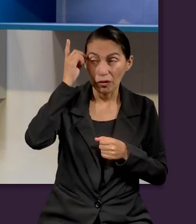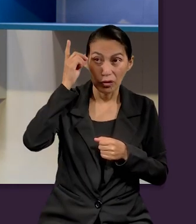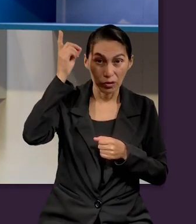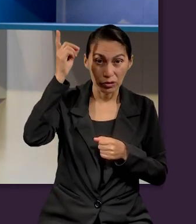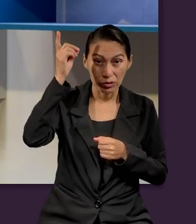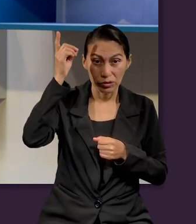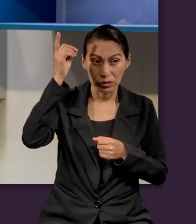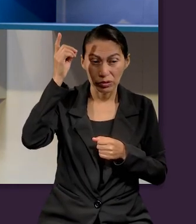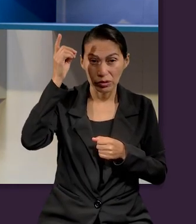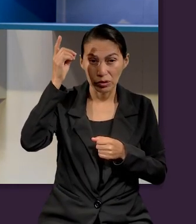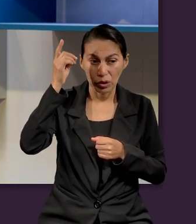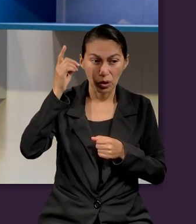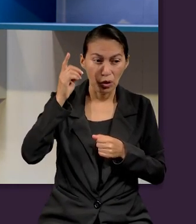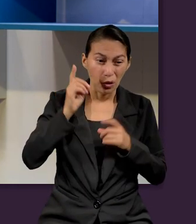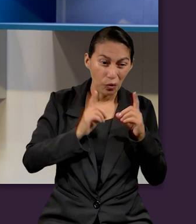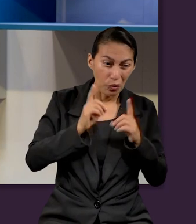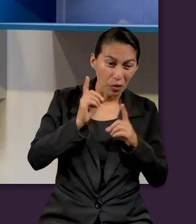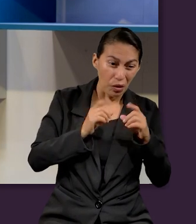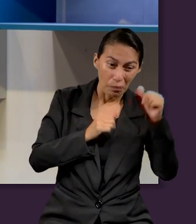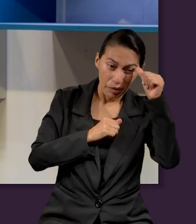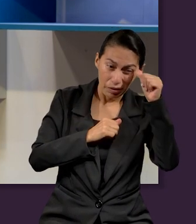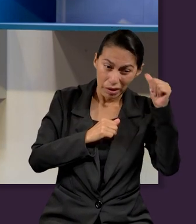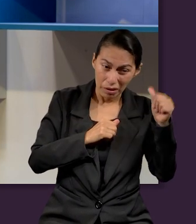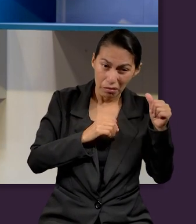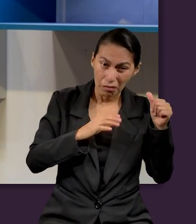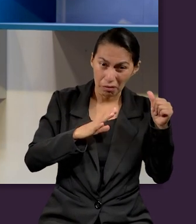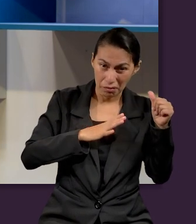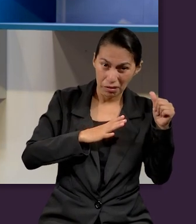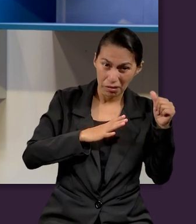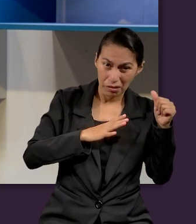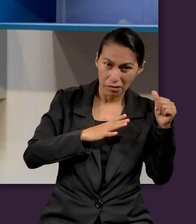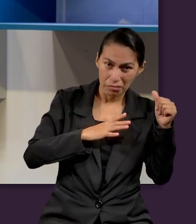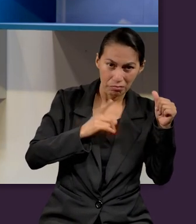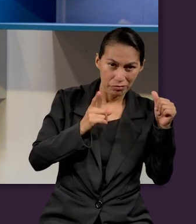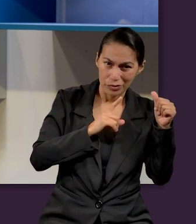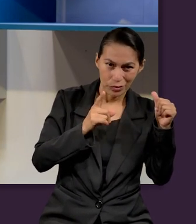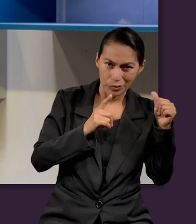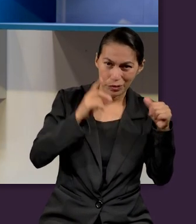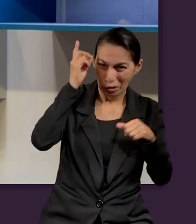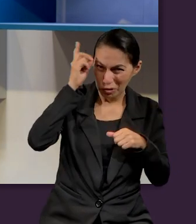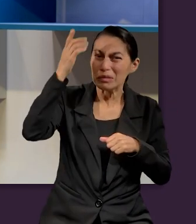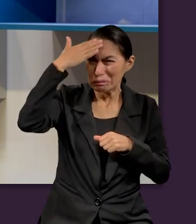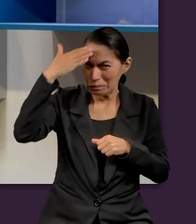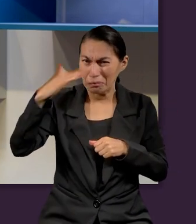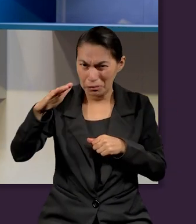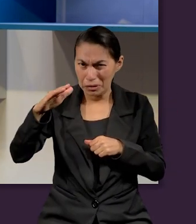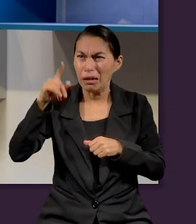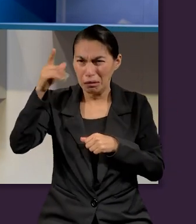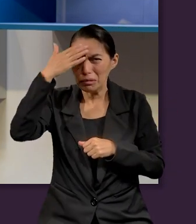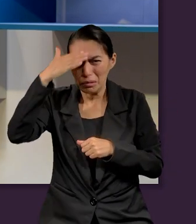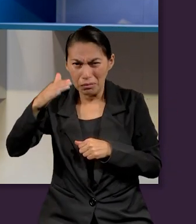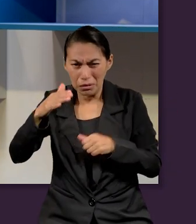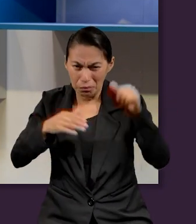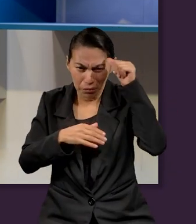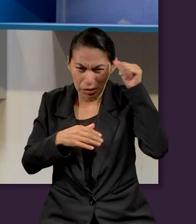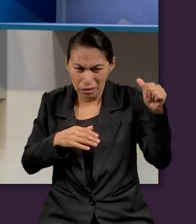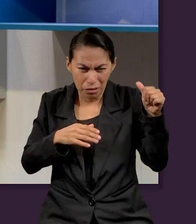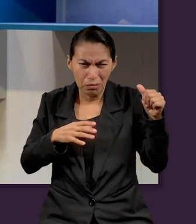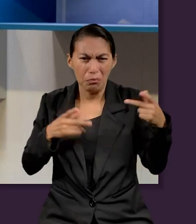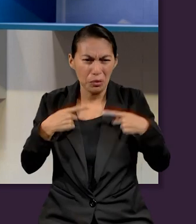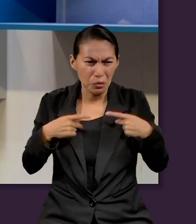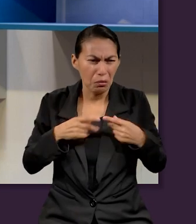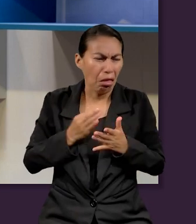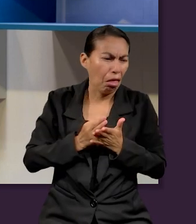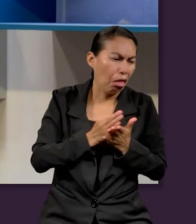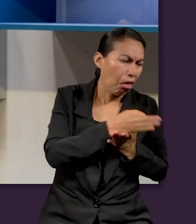Dios no sospechaba que el pecado podía surgir con el libre albedrío. Dios sabía lo que iba a